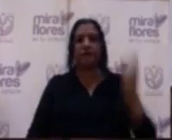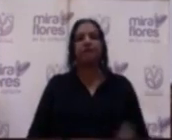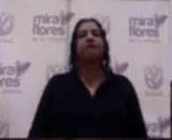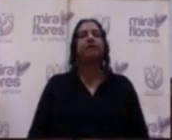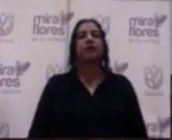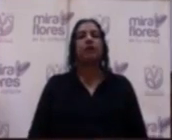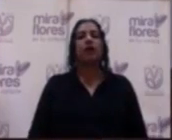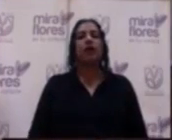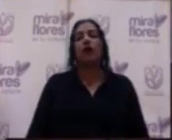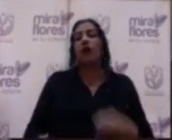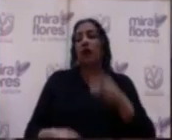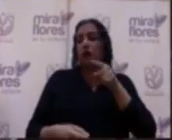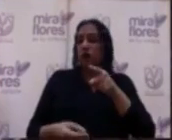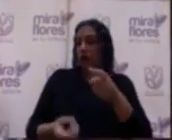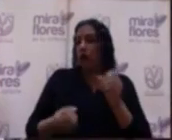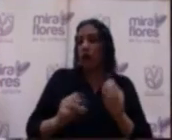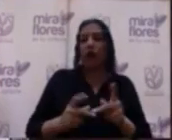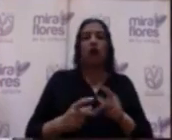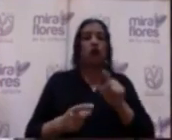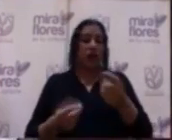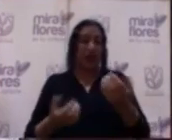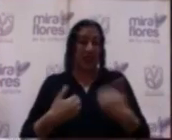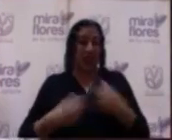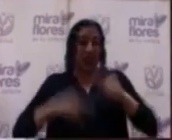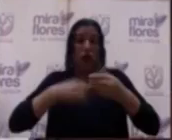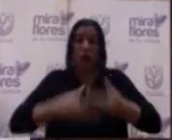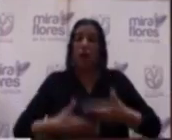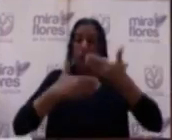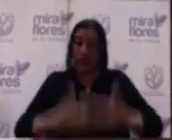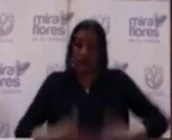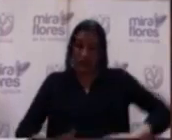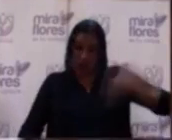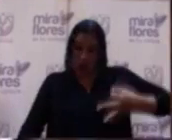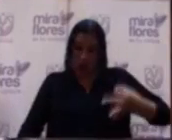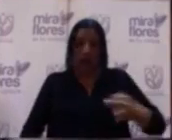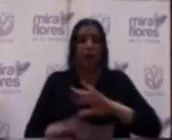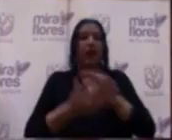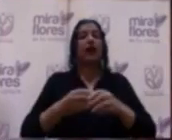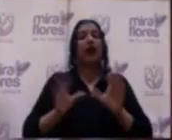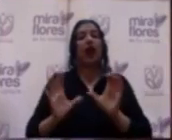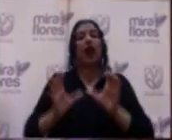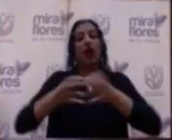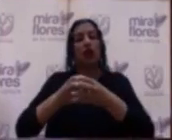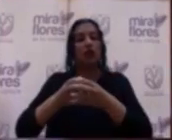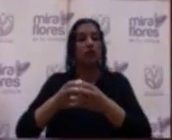tiene alguna propuesta concreta que usted quisiera plantear para que el consejo la evalúe?